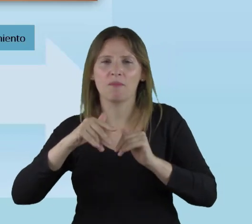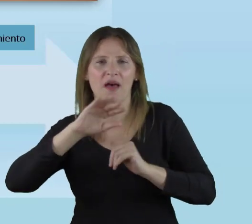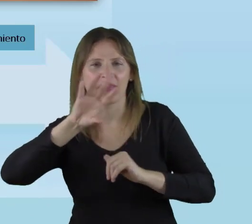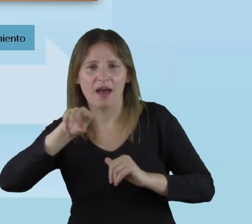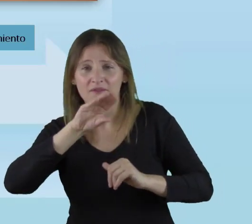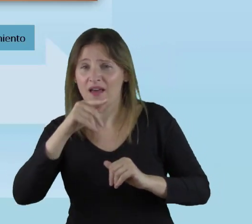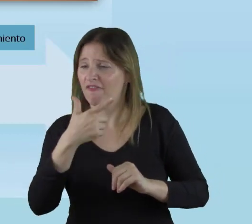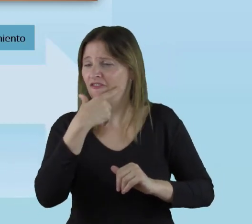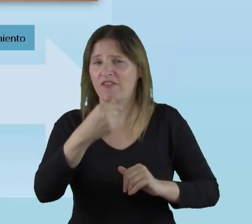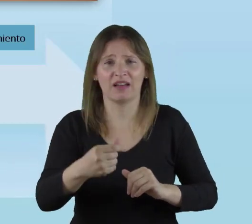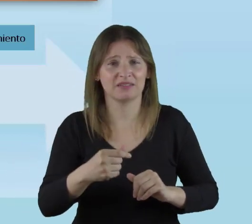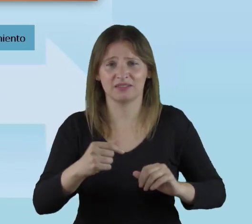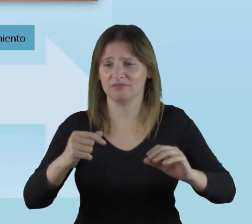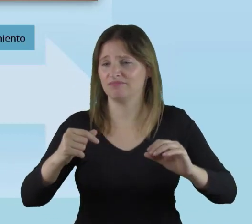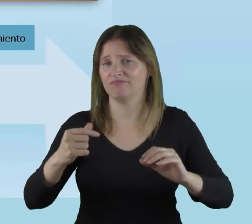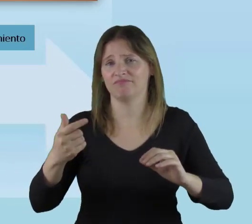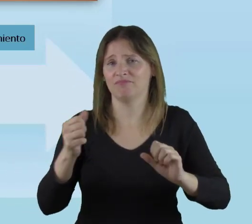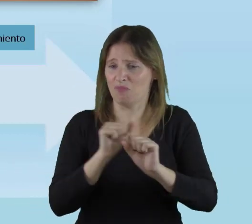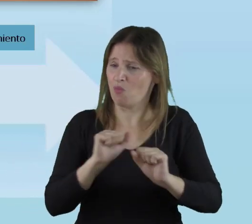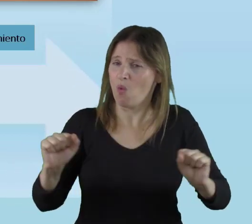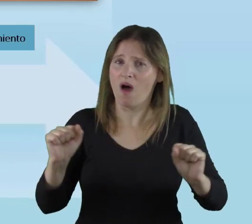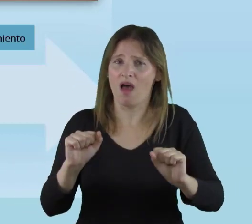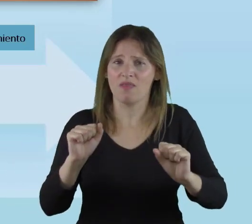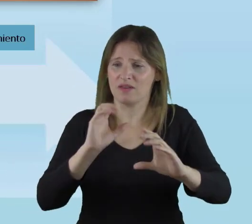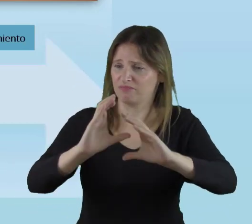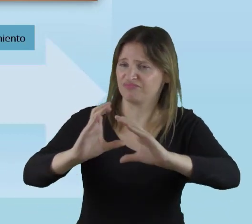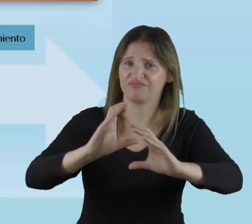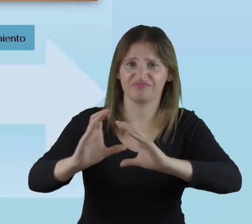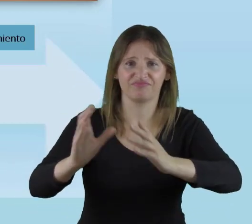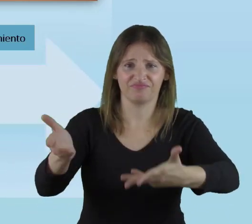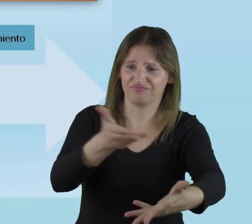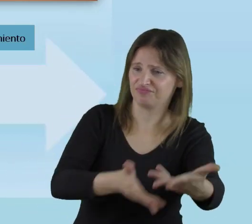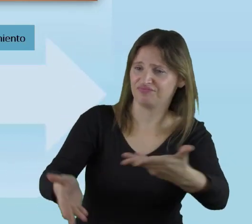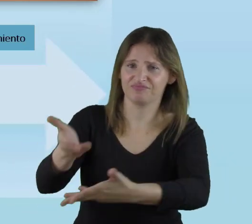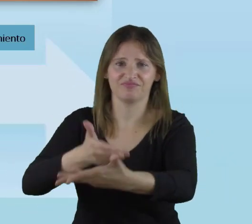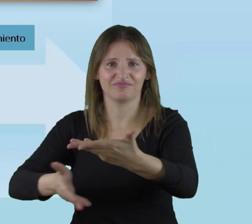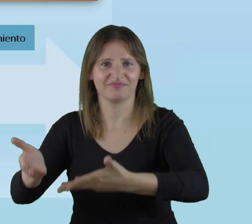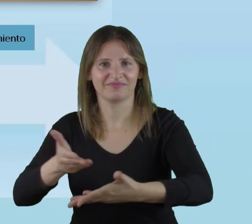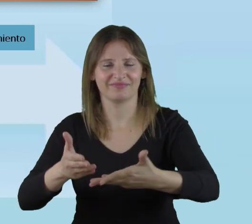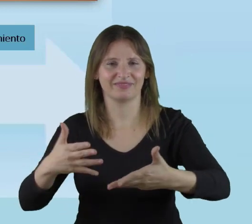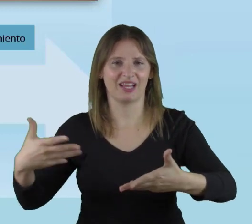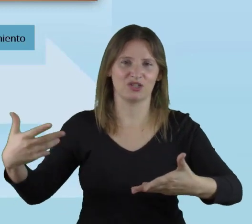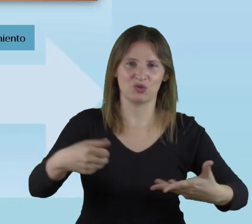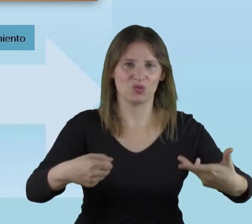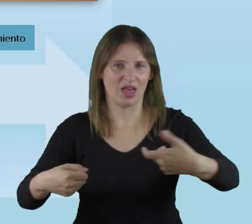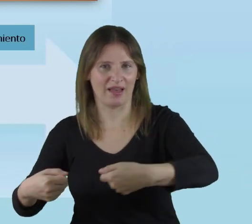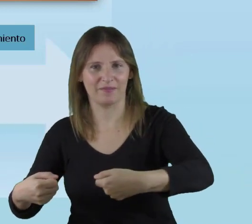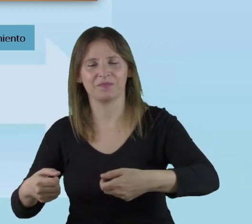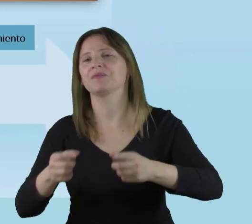tamaño, el lenguaje, todo les facilita para que ellos se puedan ayudar.